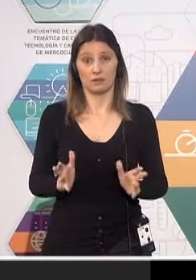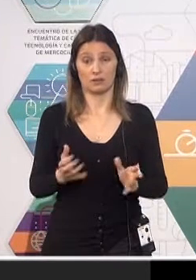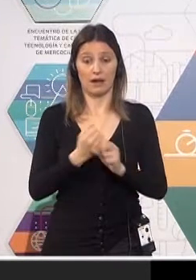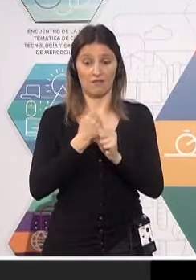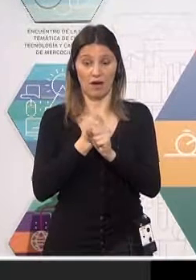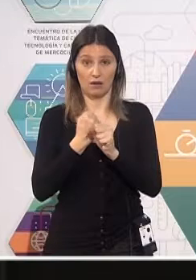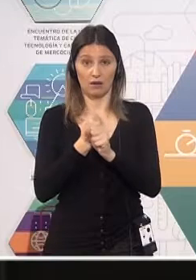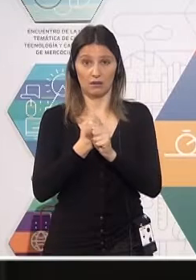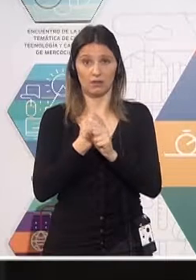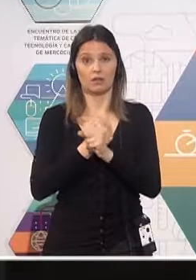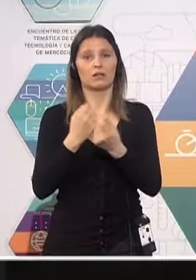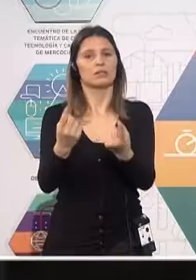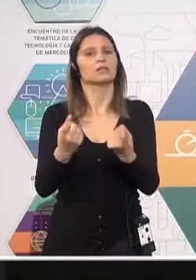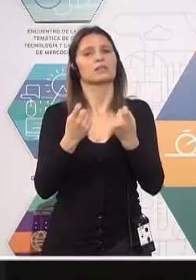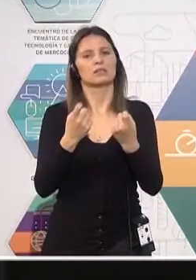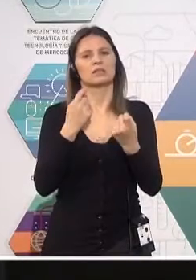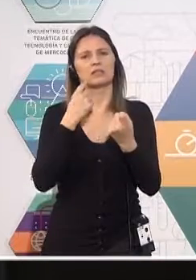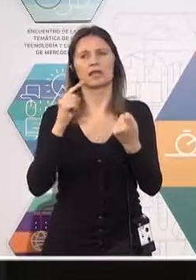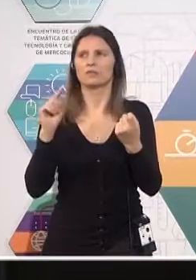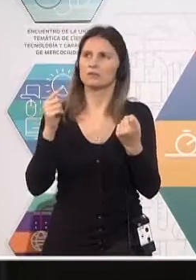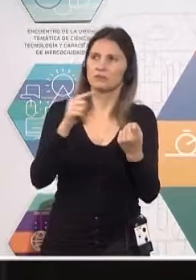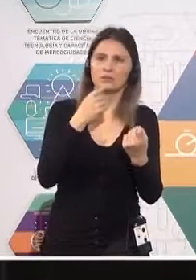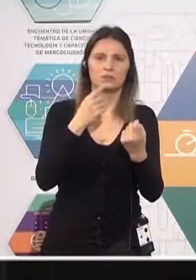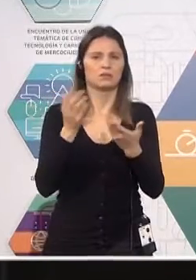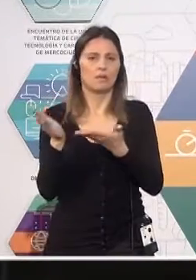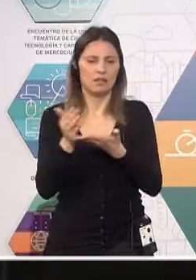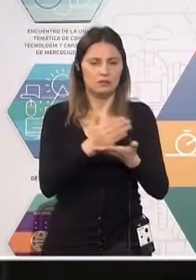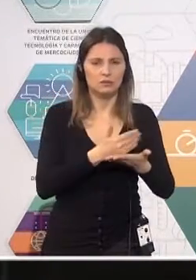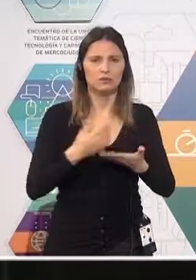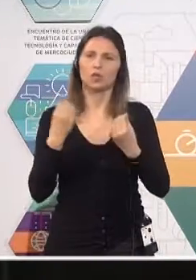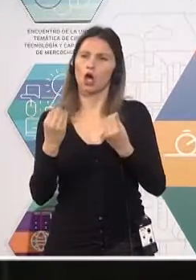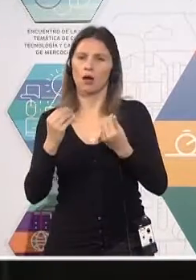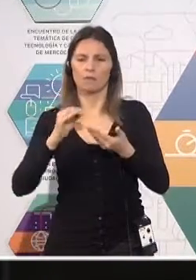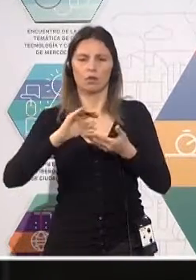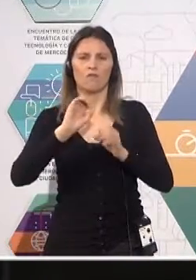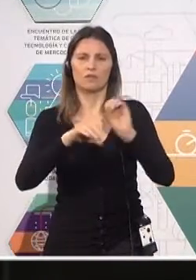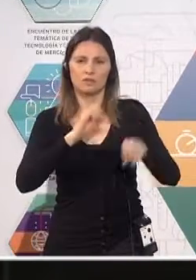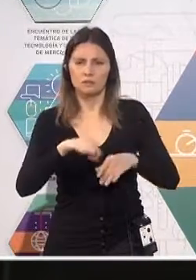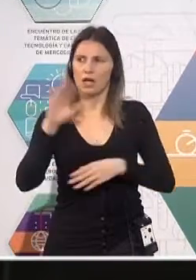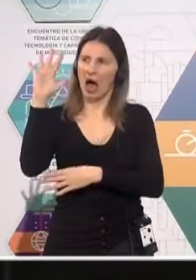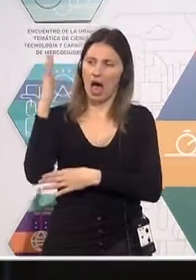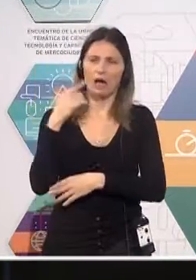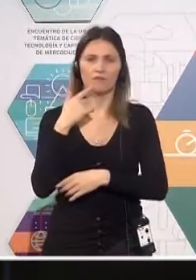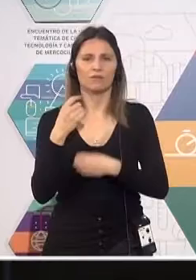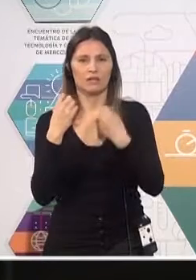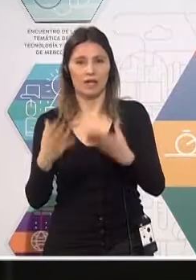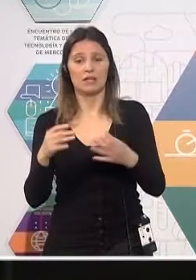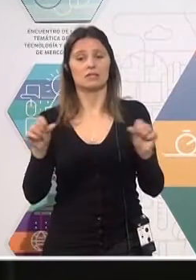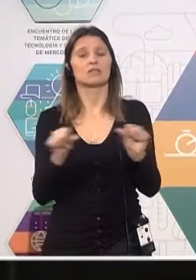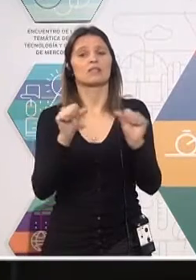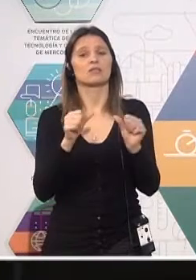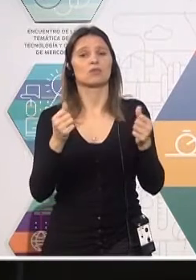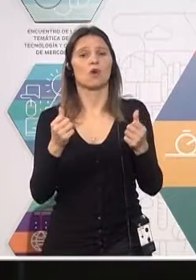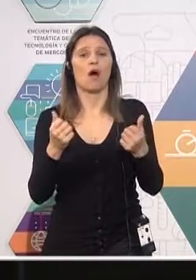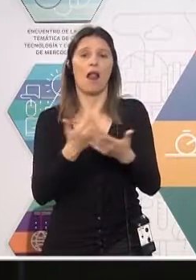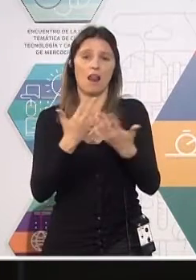trabajo necesitan hacer un recorrido y relevar elementos, el estado del contenedor, el estado de un árbol, etc. Bueno, se hizo una aplicación genérica